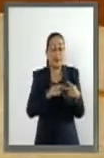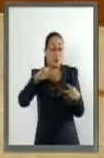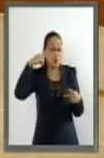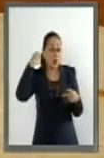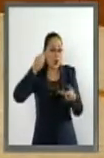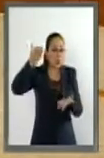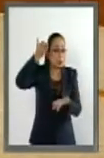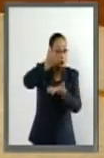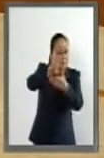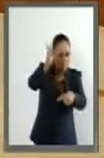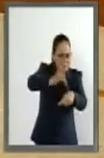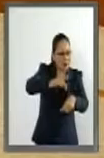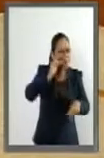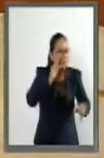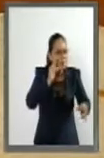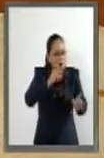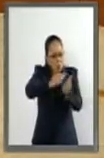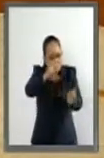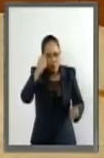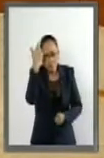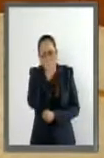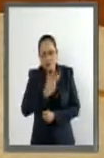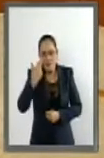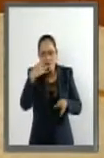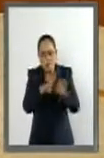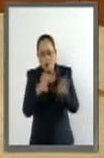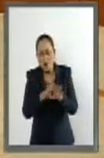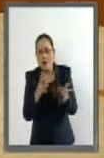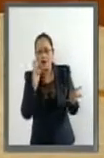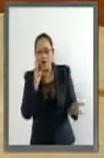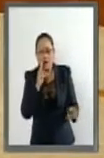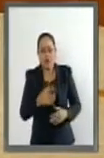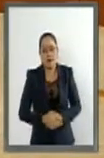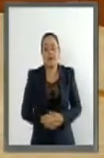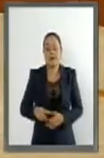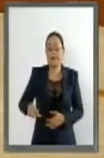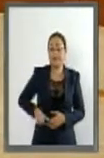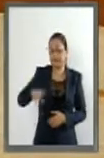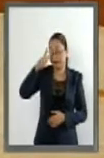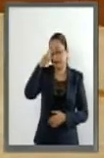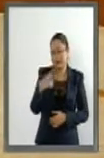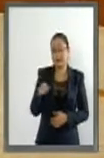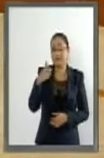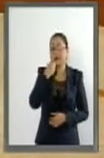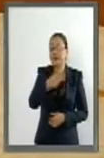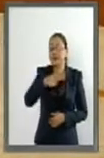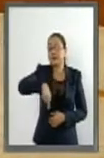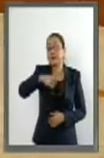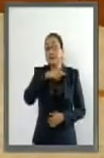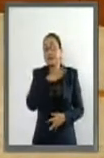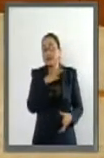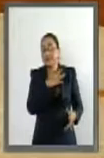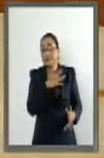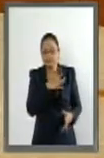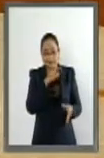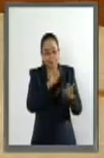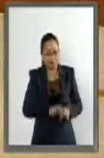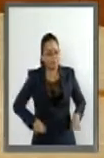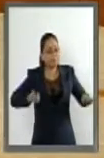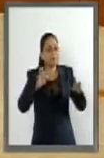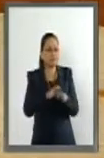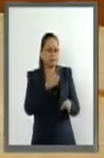Enrique Peña Nieto. El gobierno de la República ha destacado la importancia de llevar a cabo tres